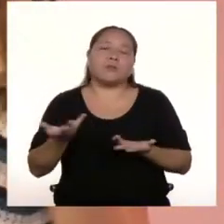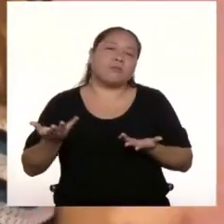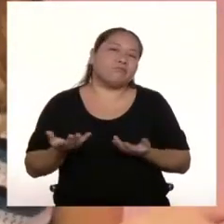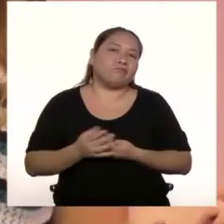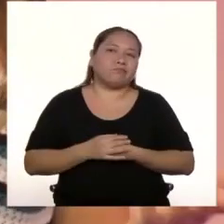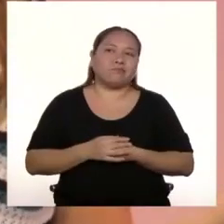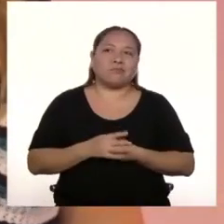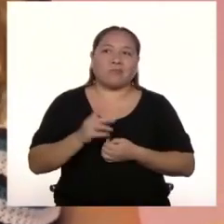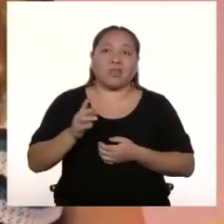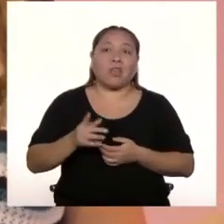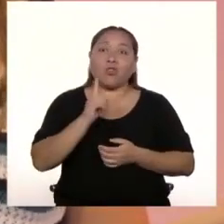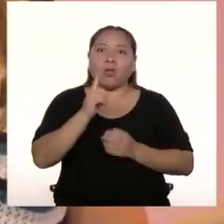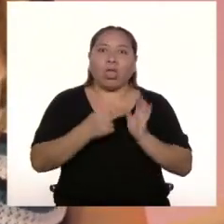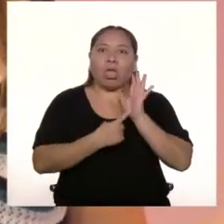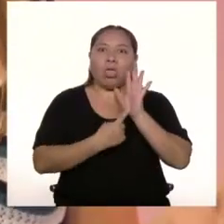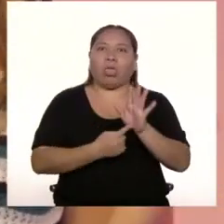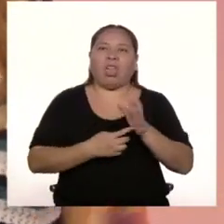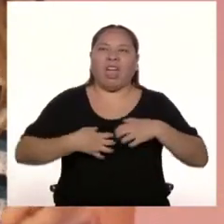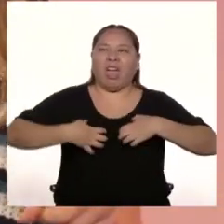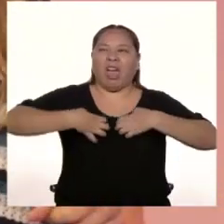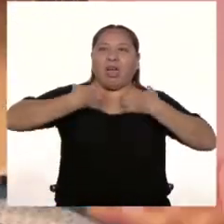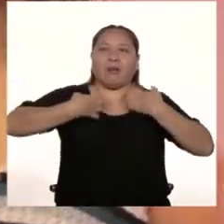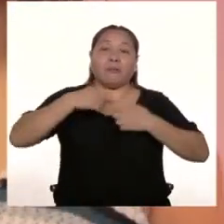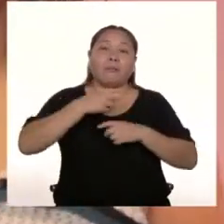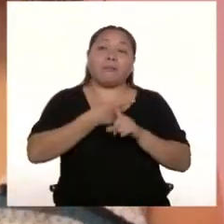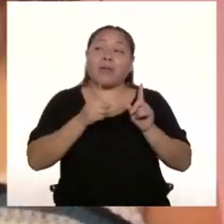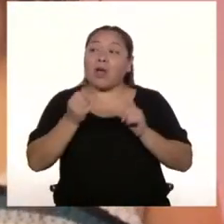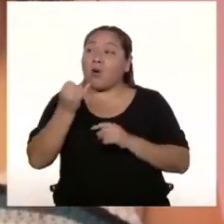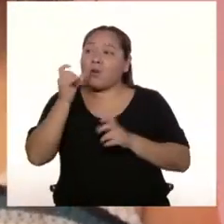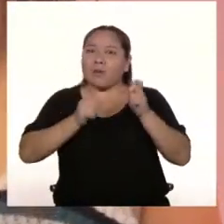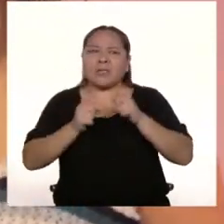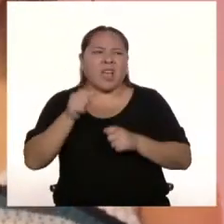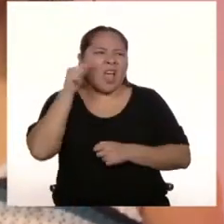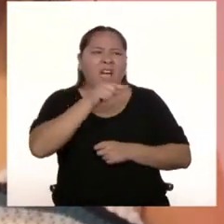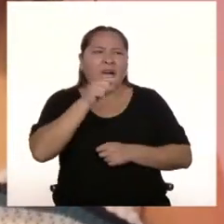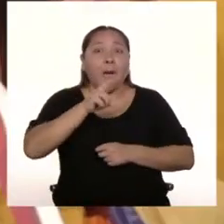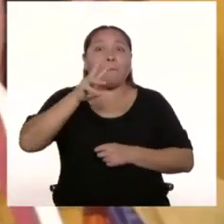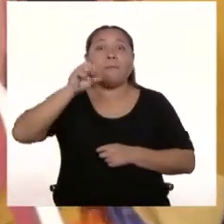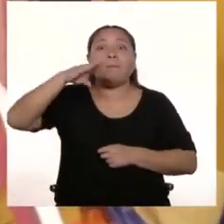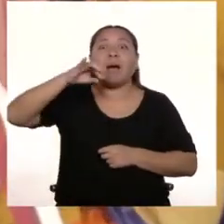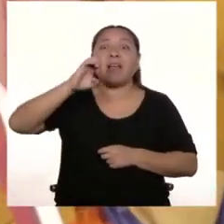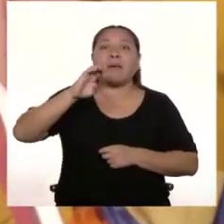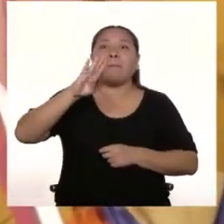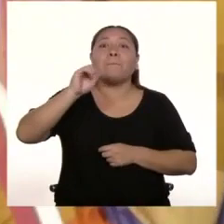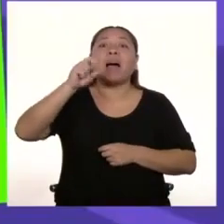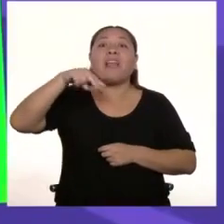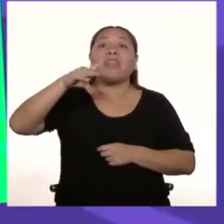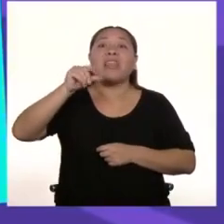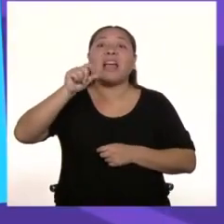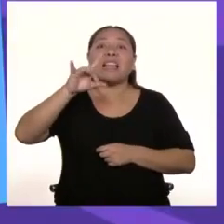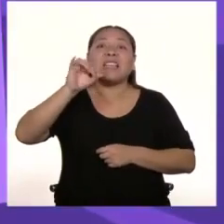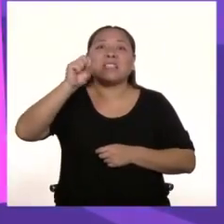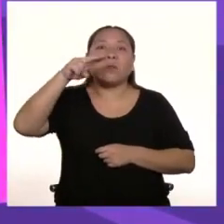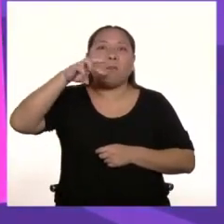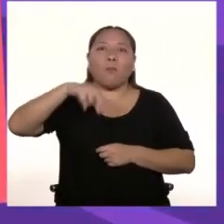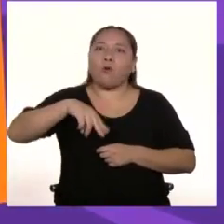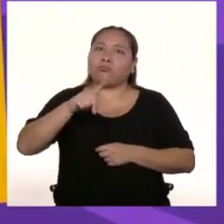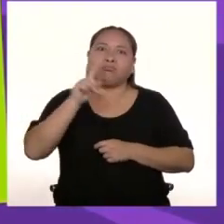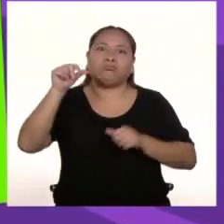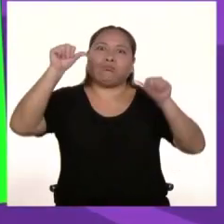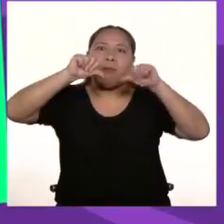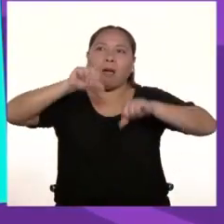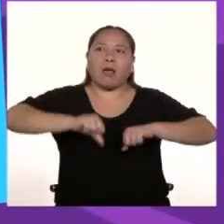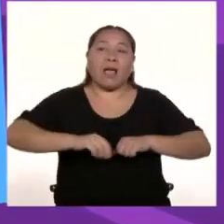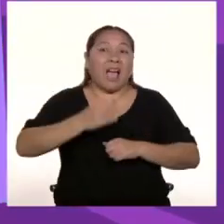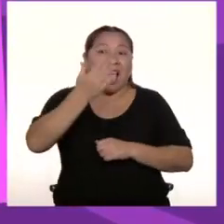no violenta Aunque algunos lo consideraban vandalismo Y es un debate que se da hasta hoy ¿Por qué? Bueno, antes el arte